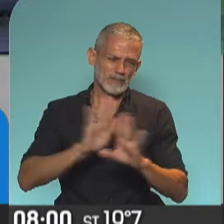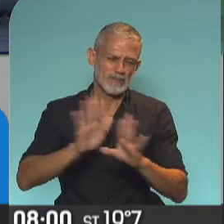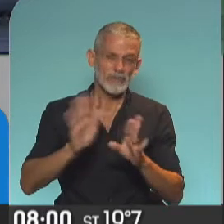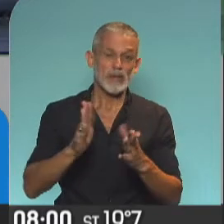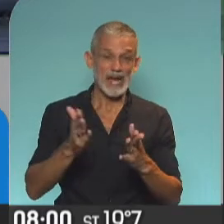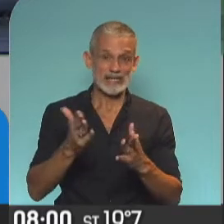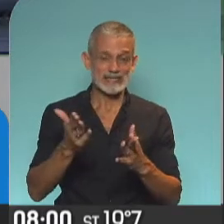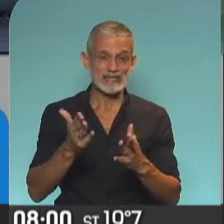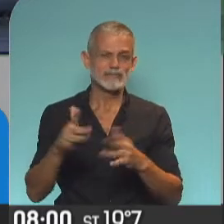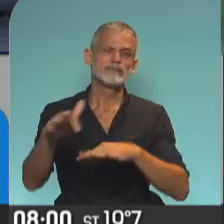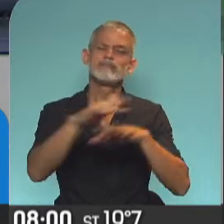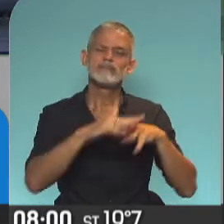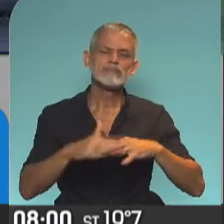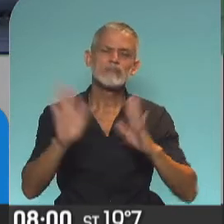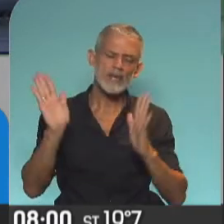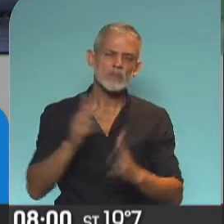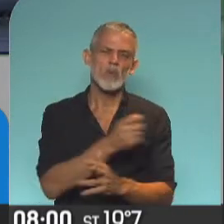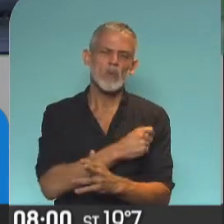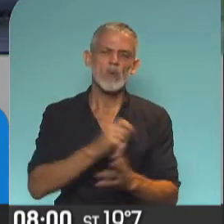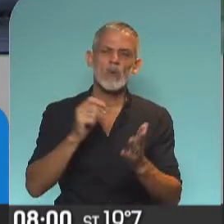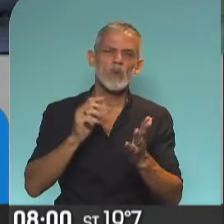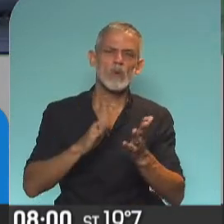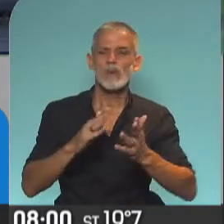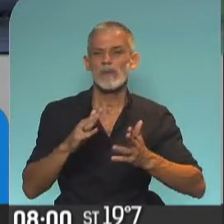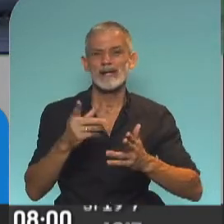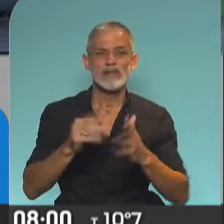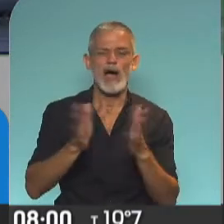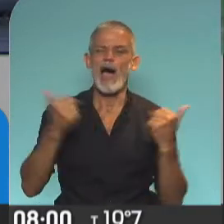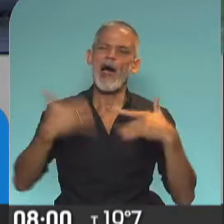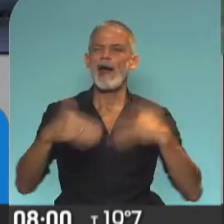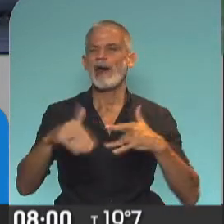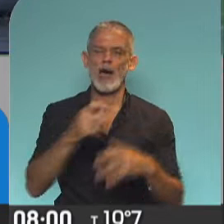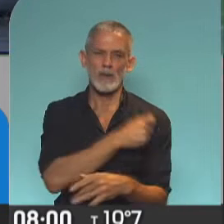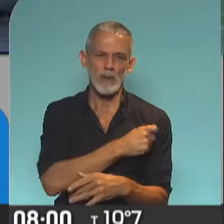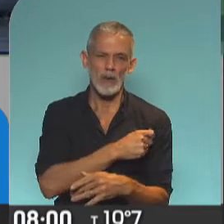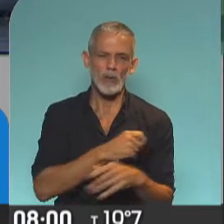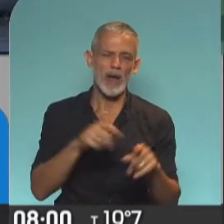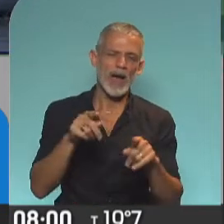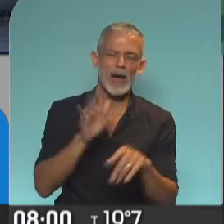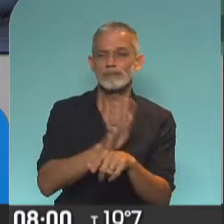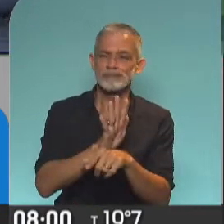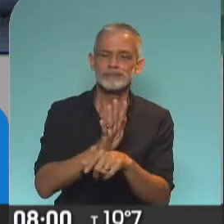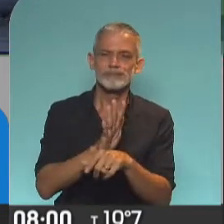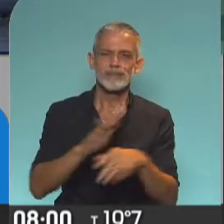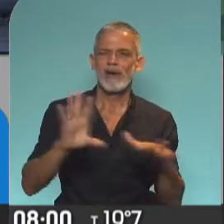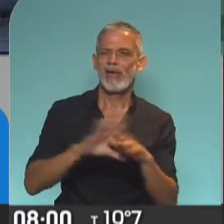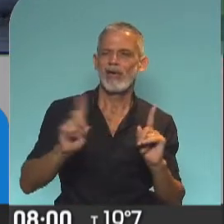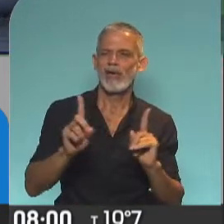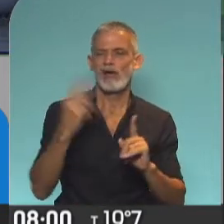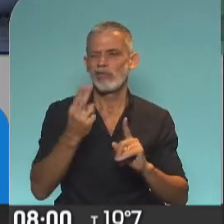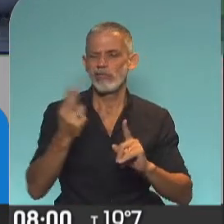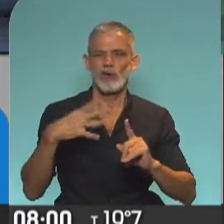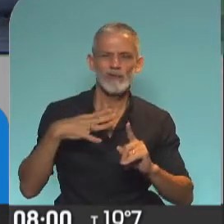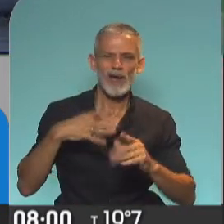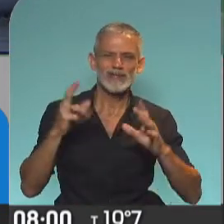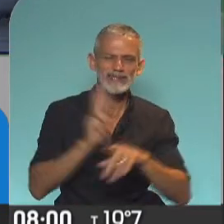derribar de una vez por todas este mito de que la rapidez fue sinónimo de ineficacia o de